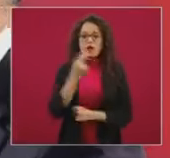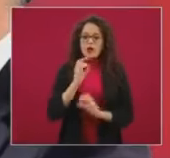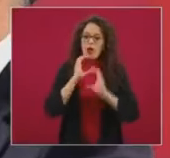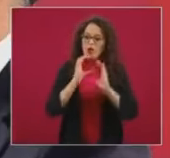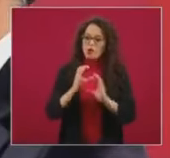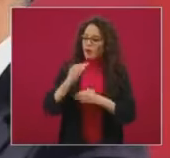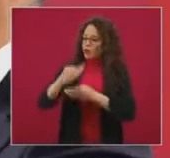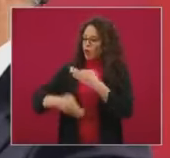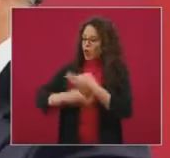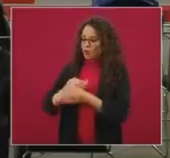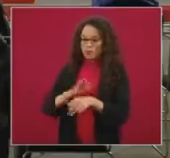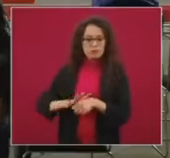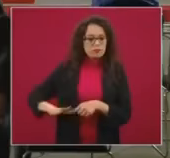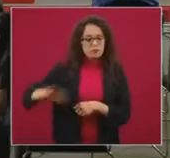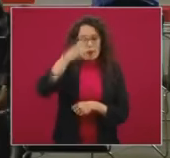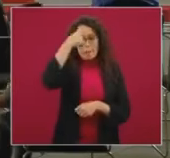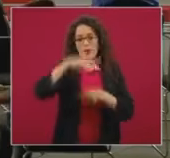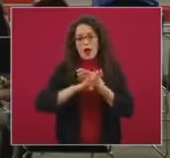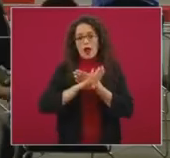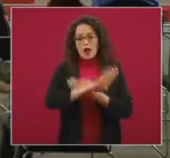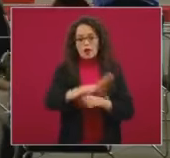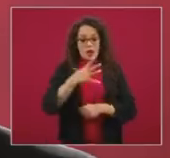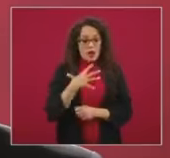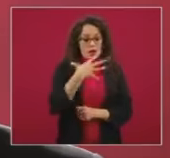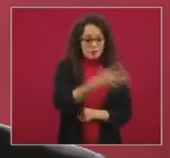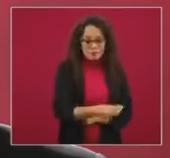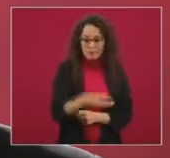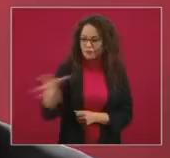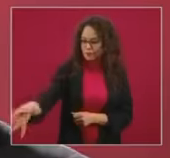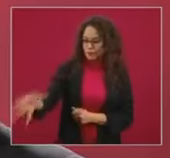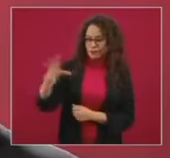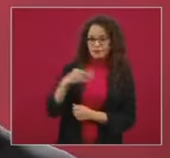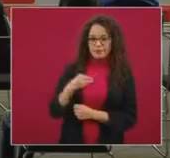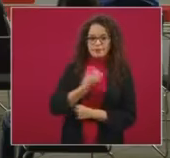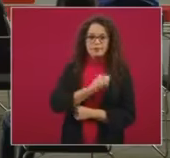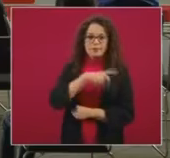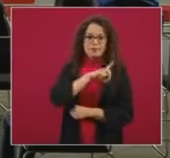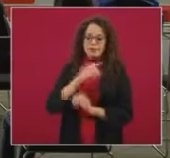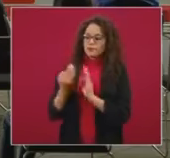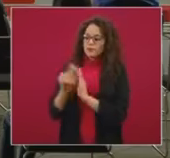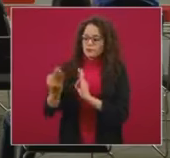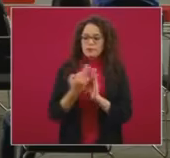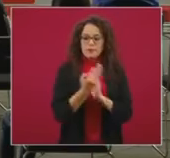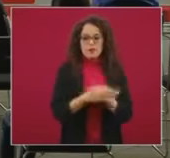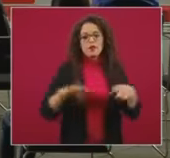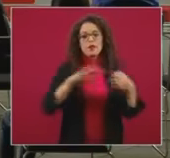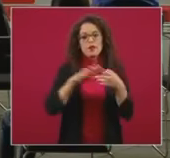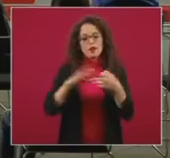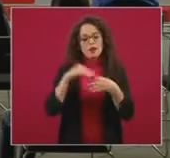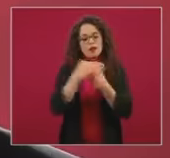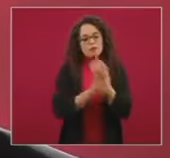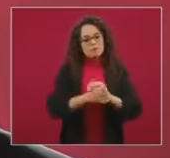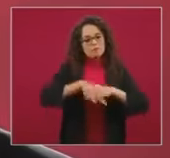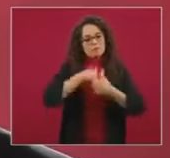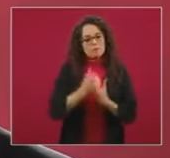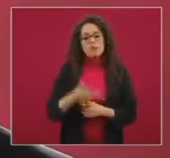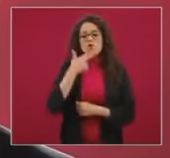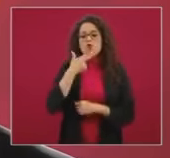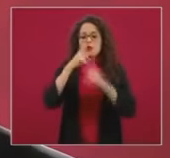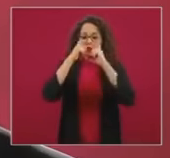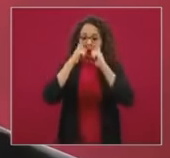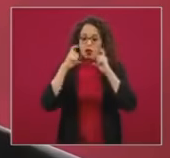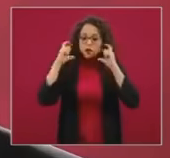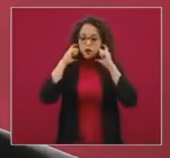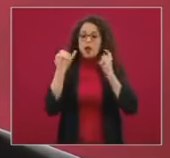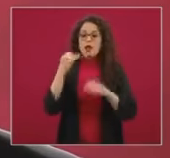evitar contagiar y ser contagiados sana distancia lavado continuo de manos usar el cubrebocas en particular en